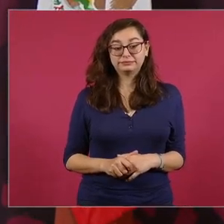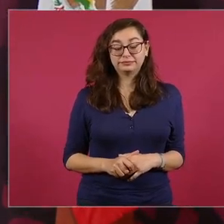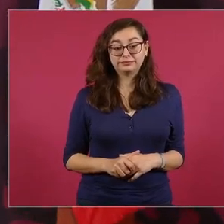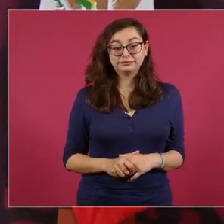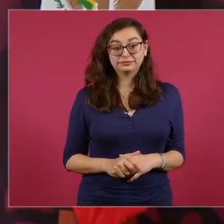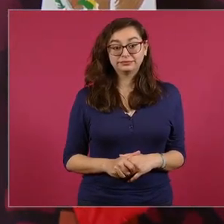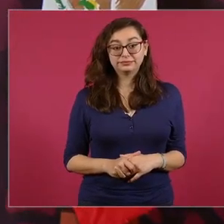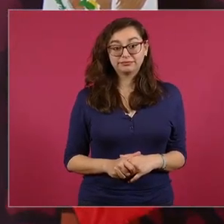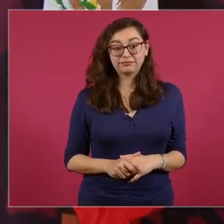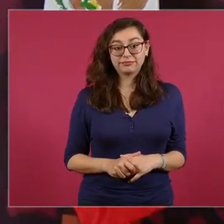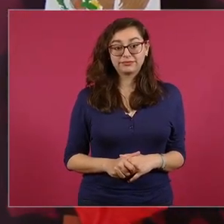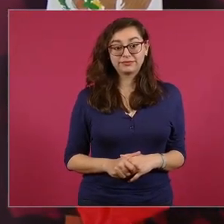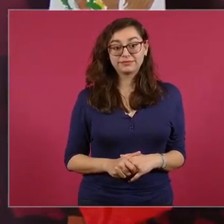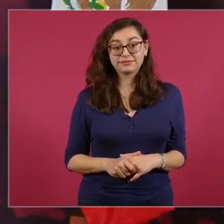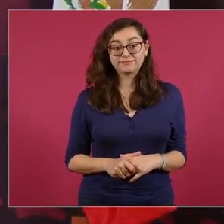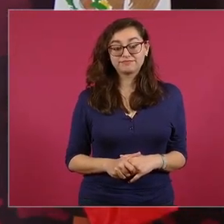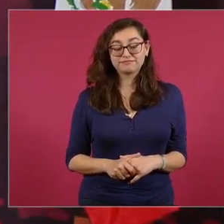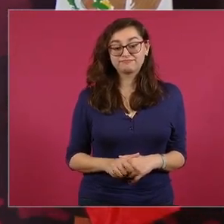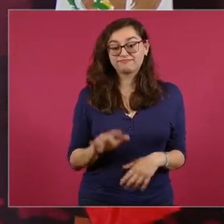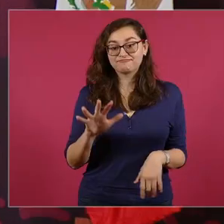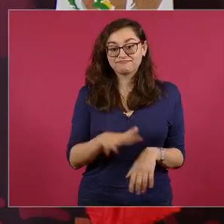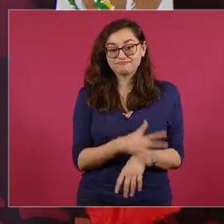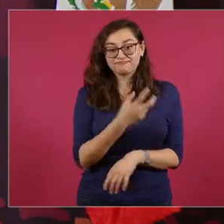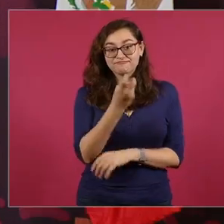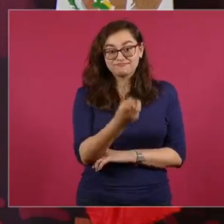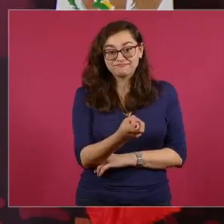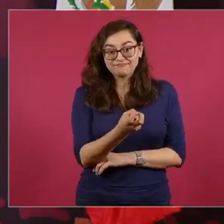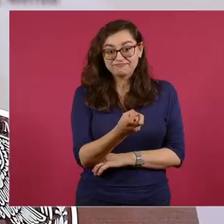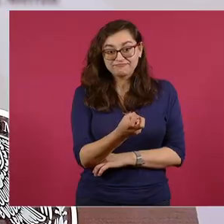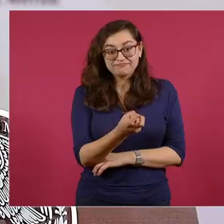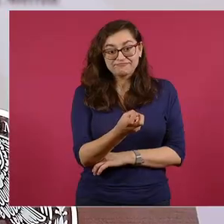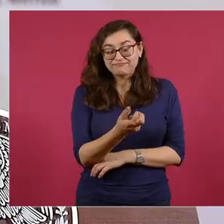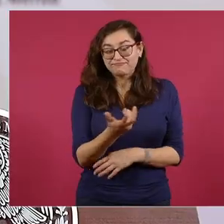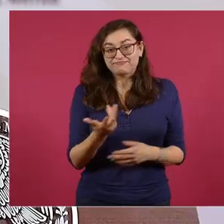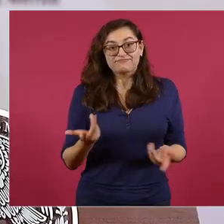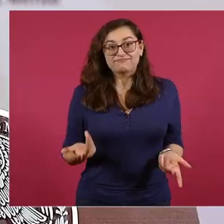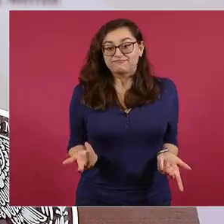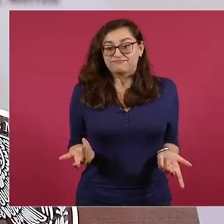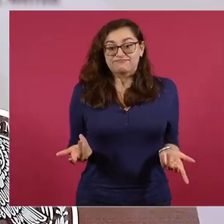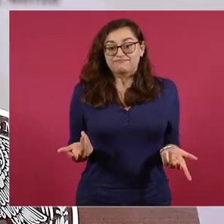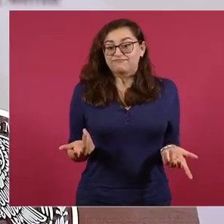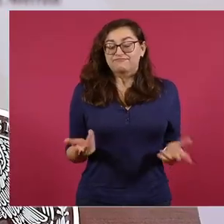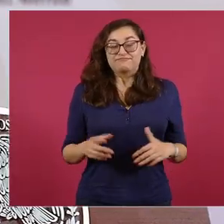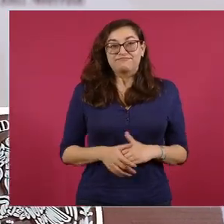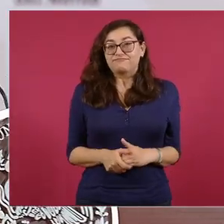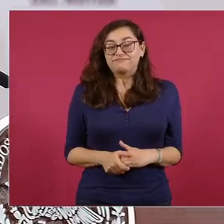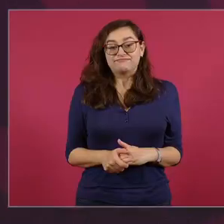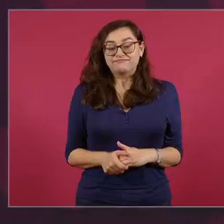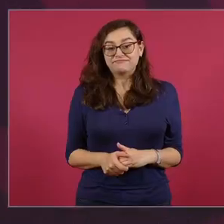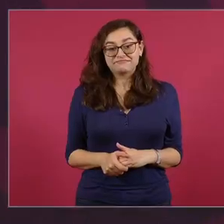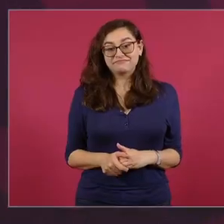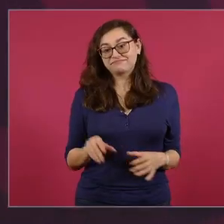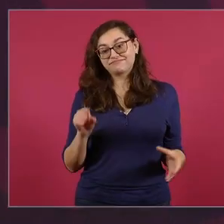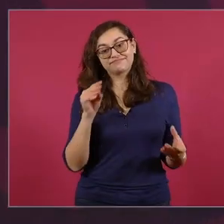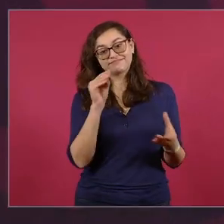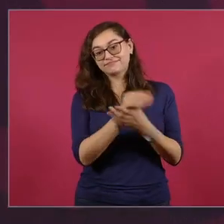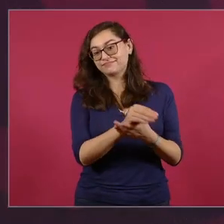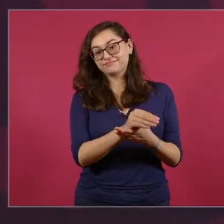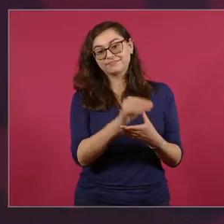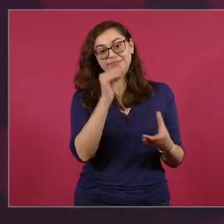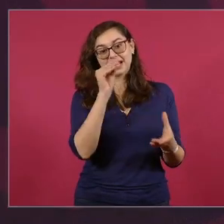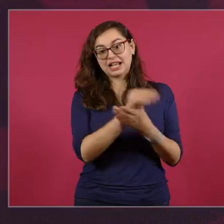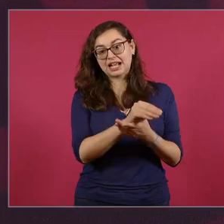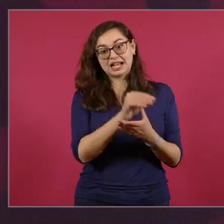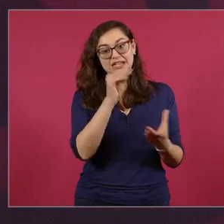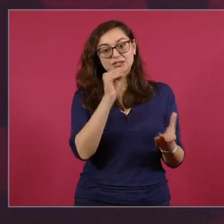pues no no hay que este hacerles mucho caso ahora